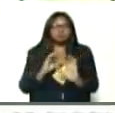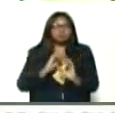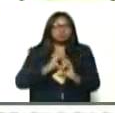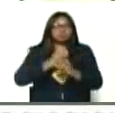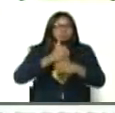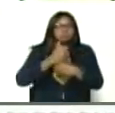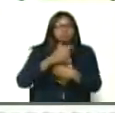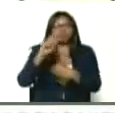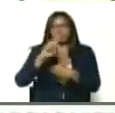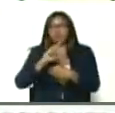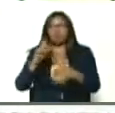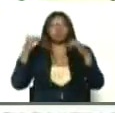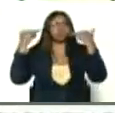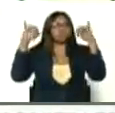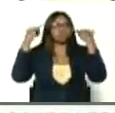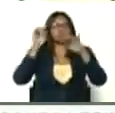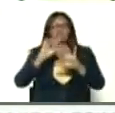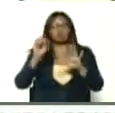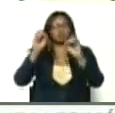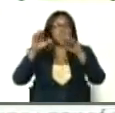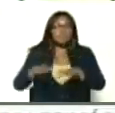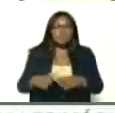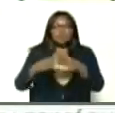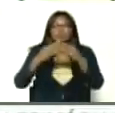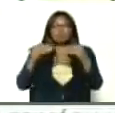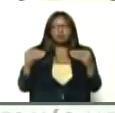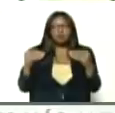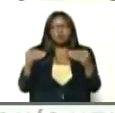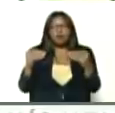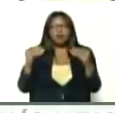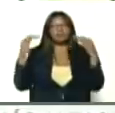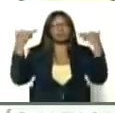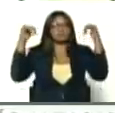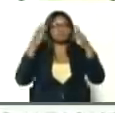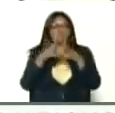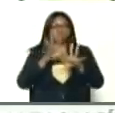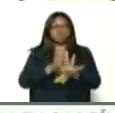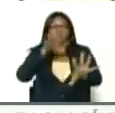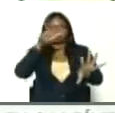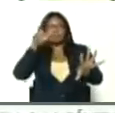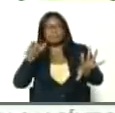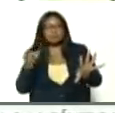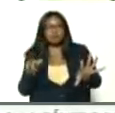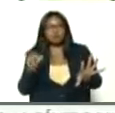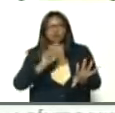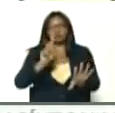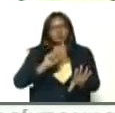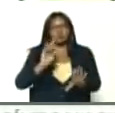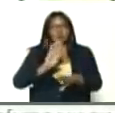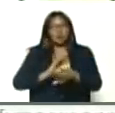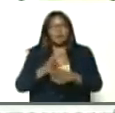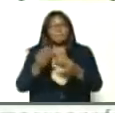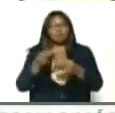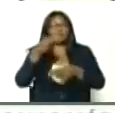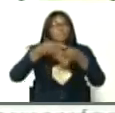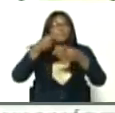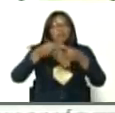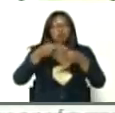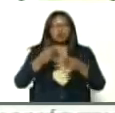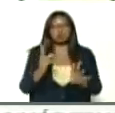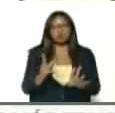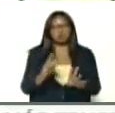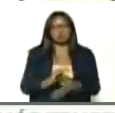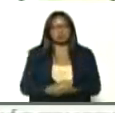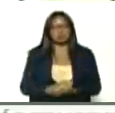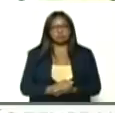esas celebraciones, suspender, ese tipo de celebraciones, que son altamente contagiosos, vamos a hablar con la